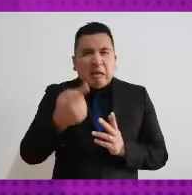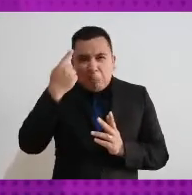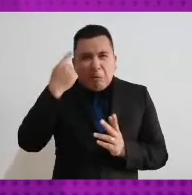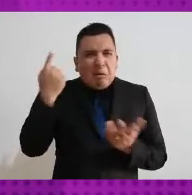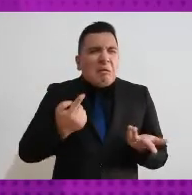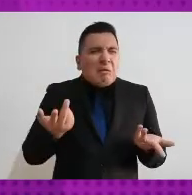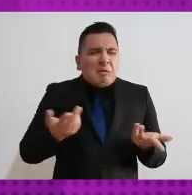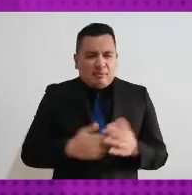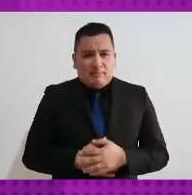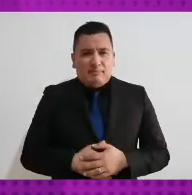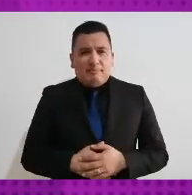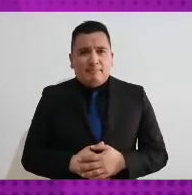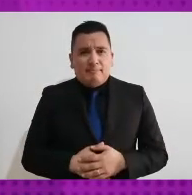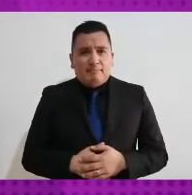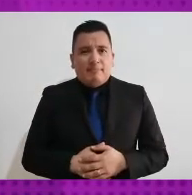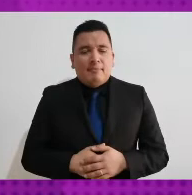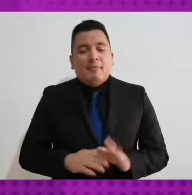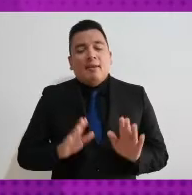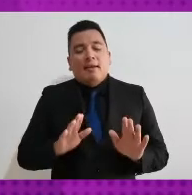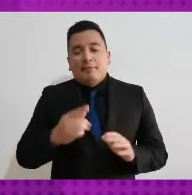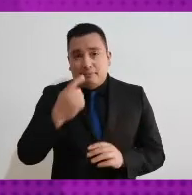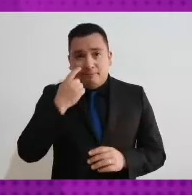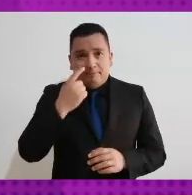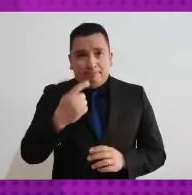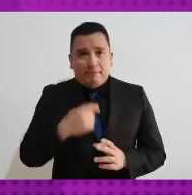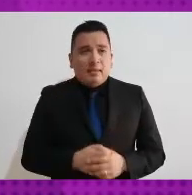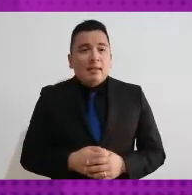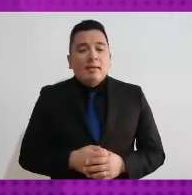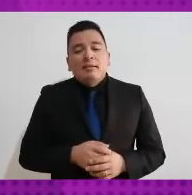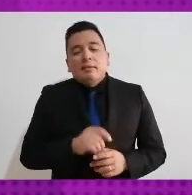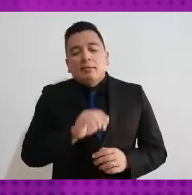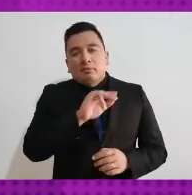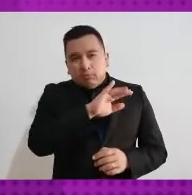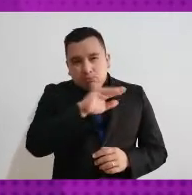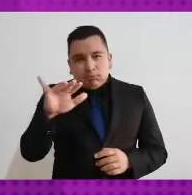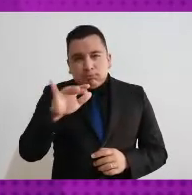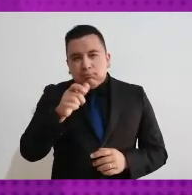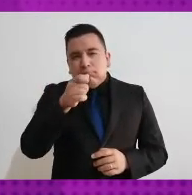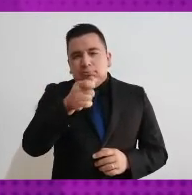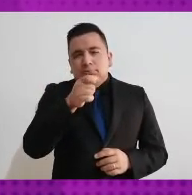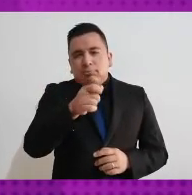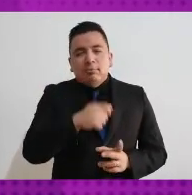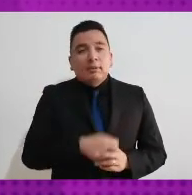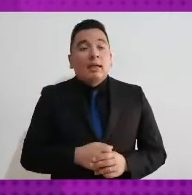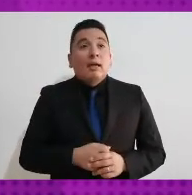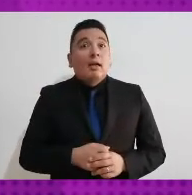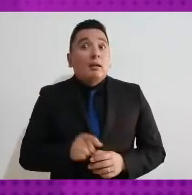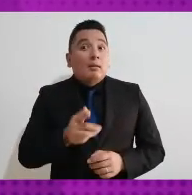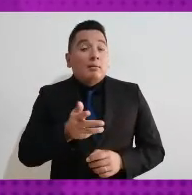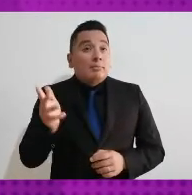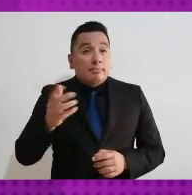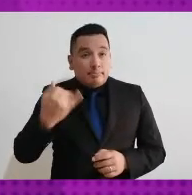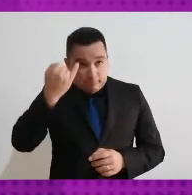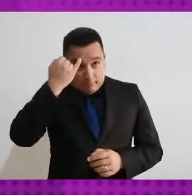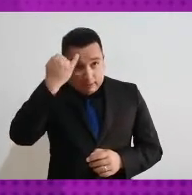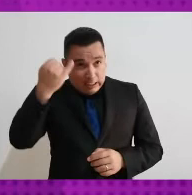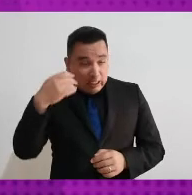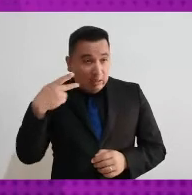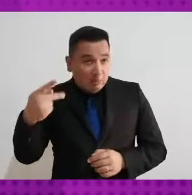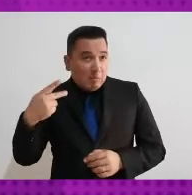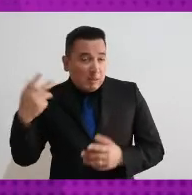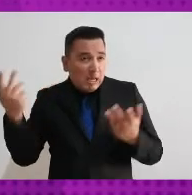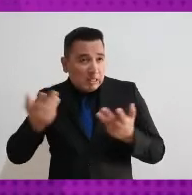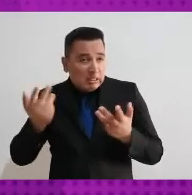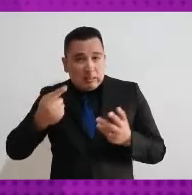sirven? En términos muy genéricos son medidas que nos sirven para contrarrestar una situación de discriminación